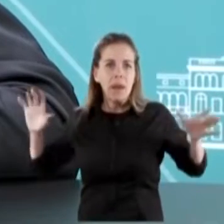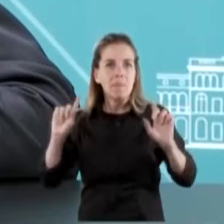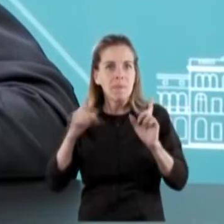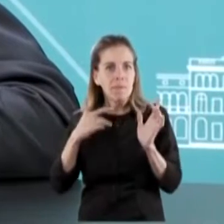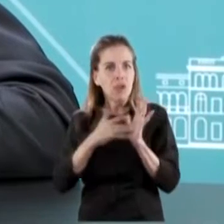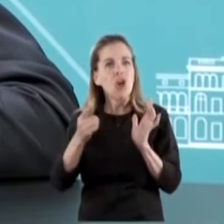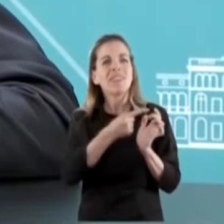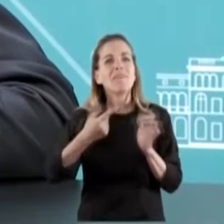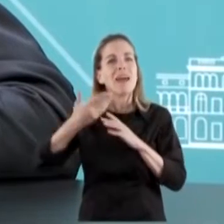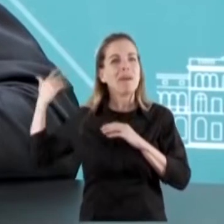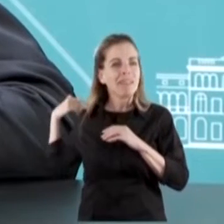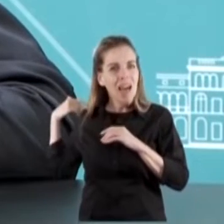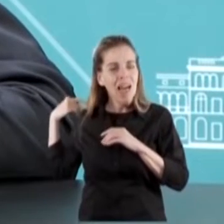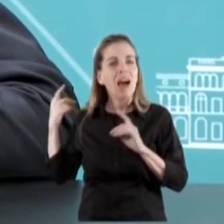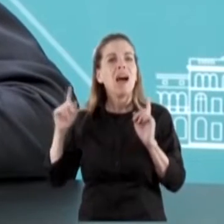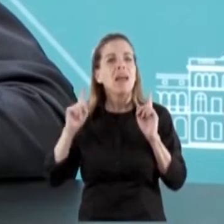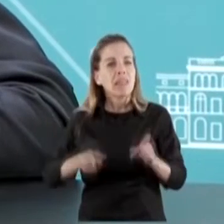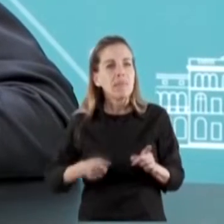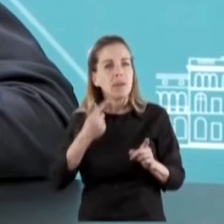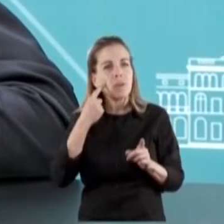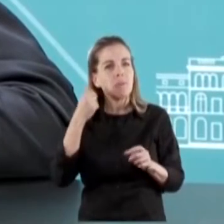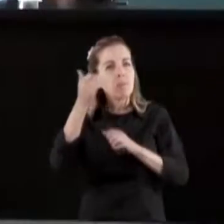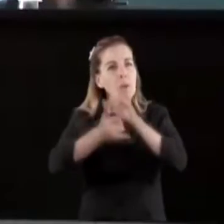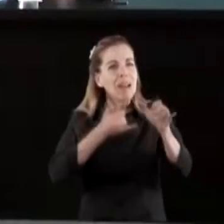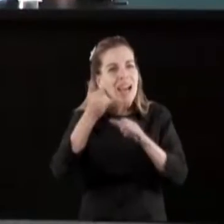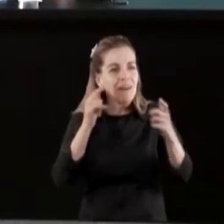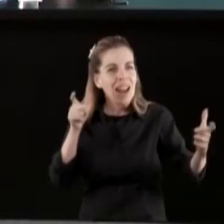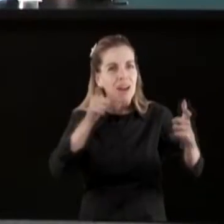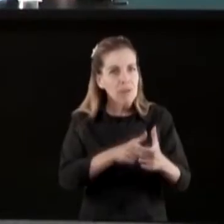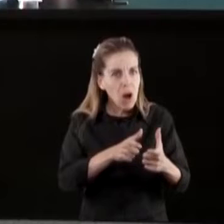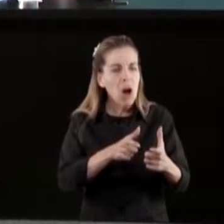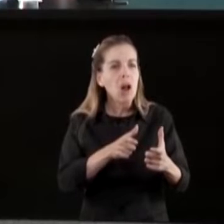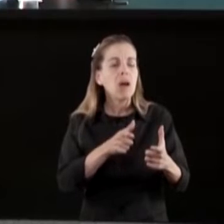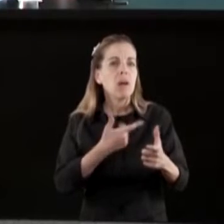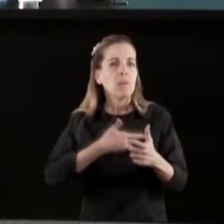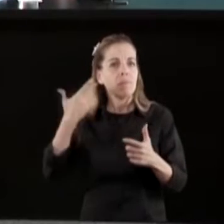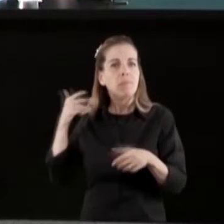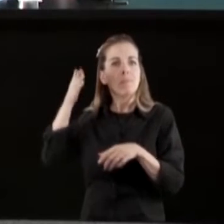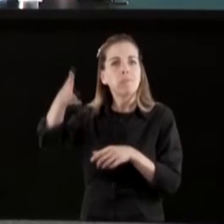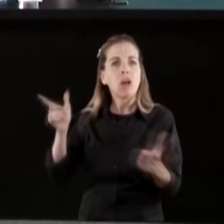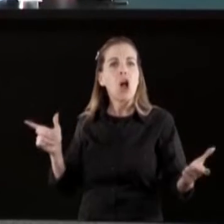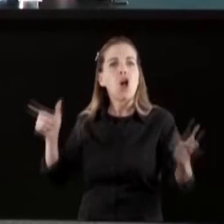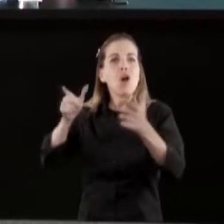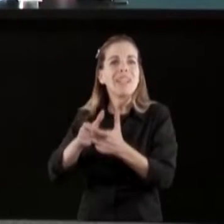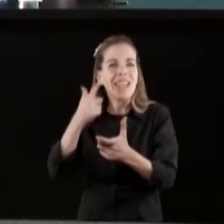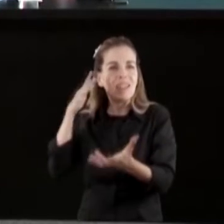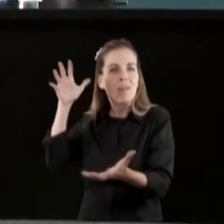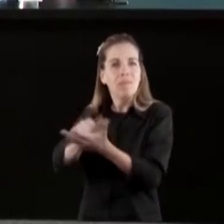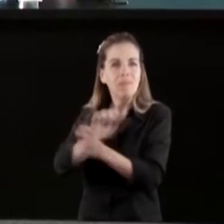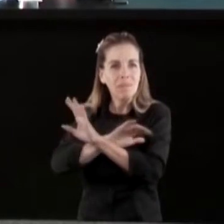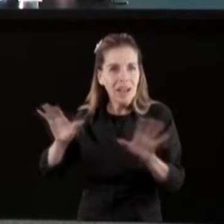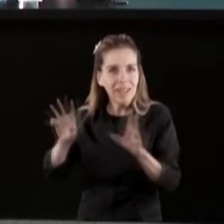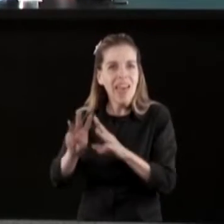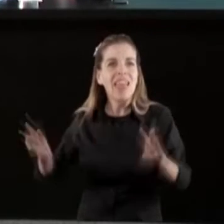hablaba recién, también le daba el detalle al jefe de gabinete, estar en el comité de descolonización de Naciones Unidas,